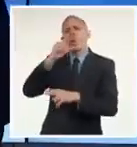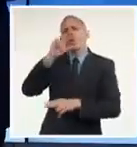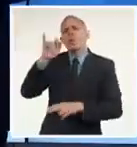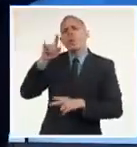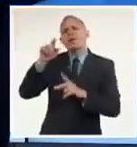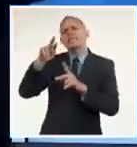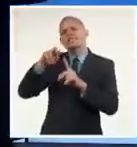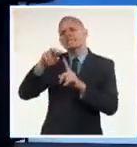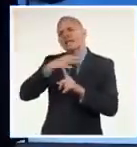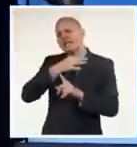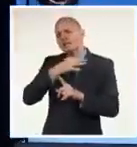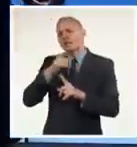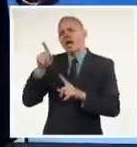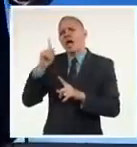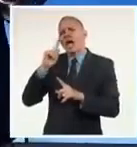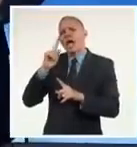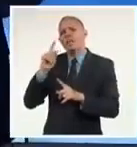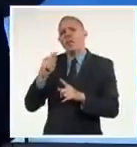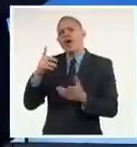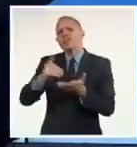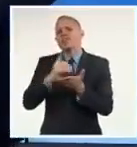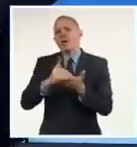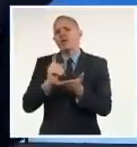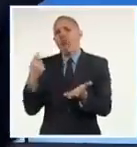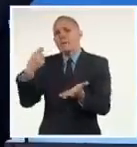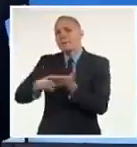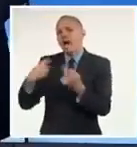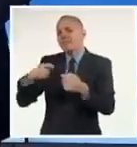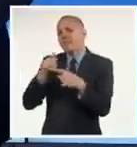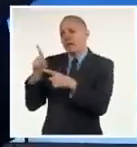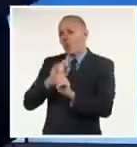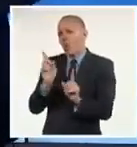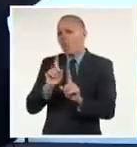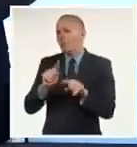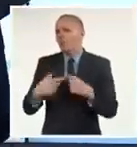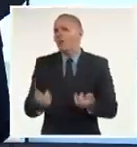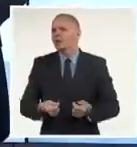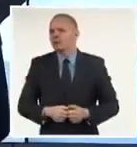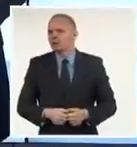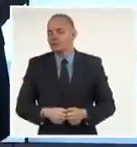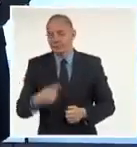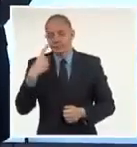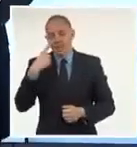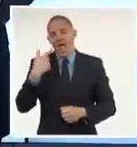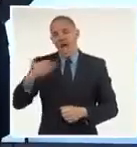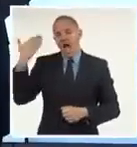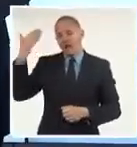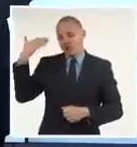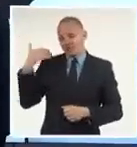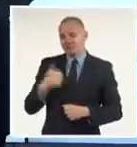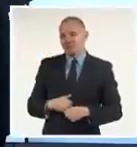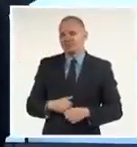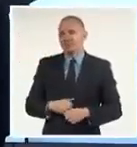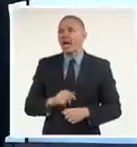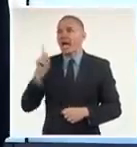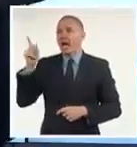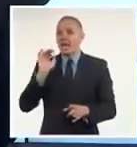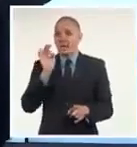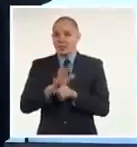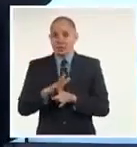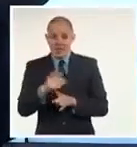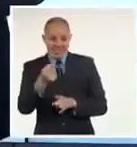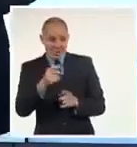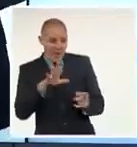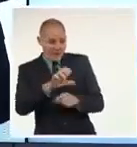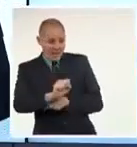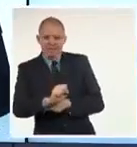contrajo esas deudas, estaba ya establecido en ley que para cederlas a otro acreedor debía contarse en